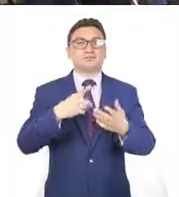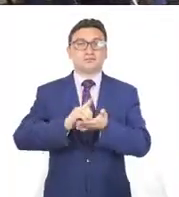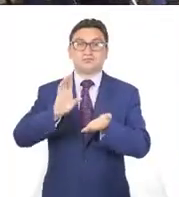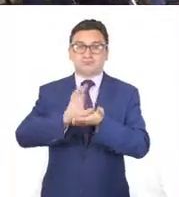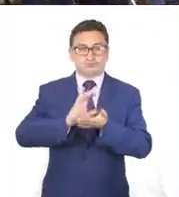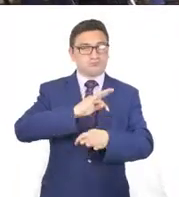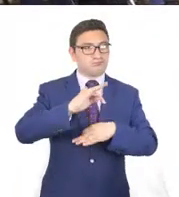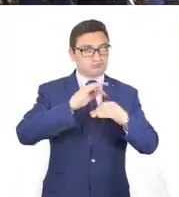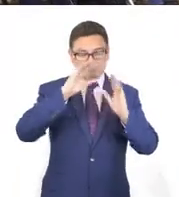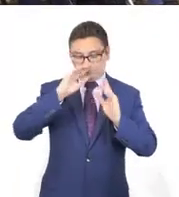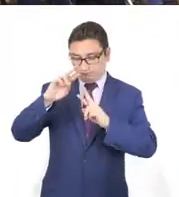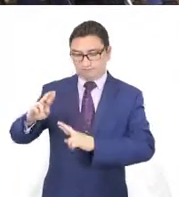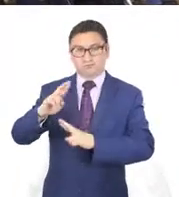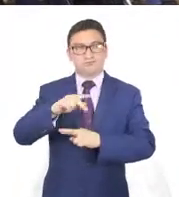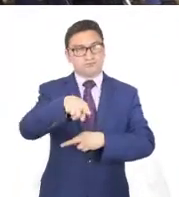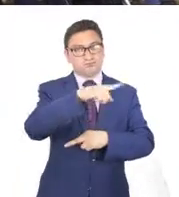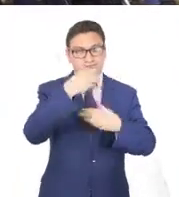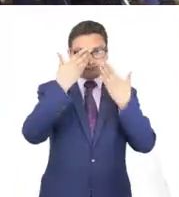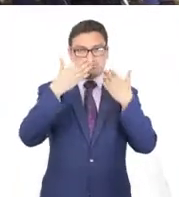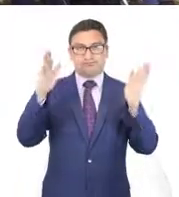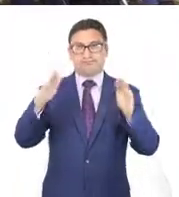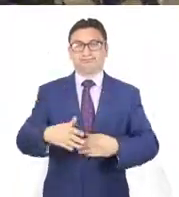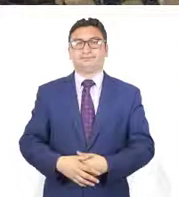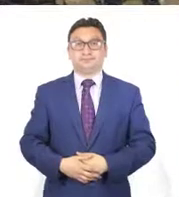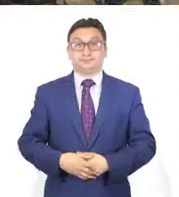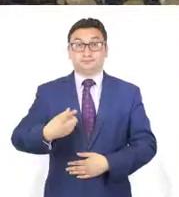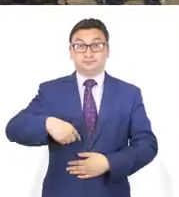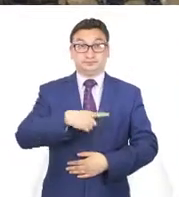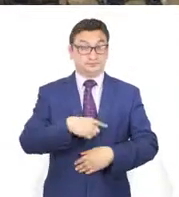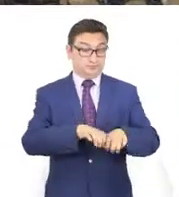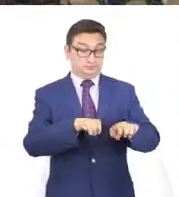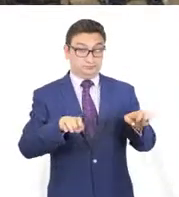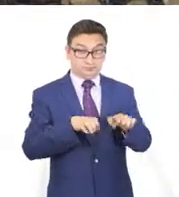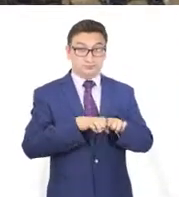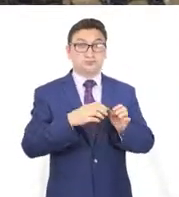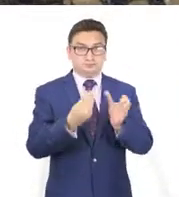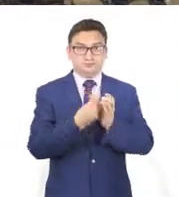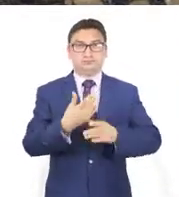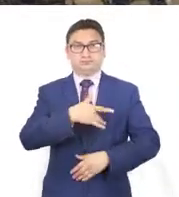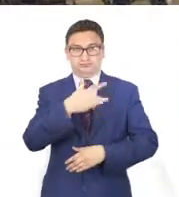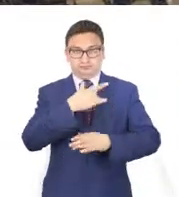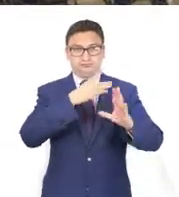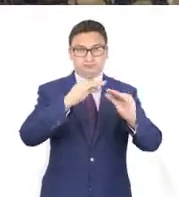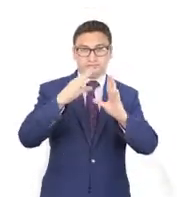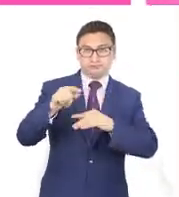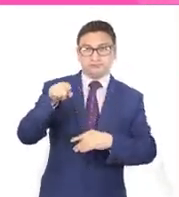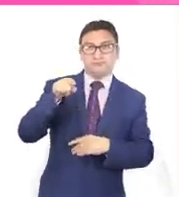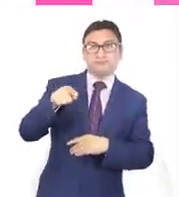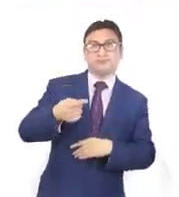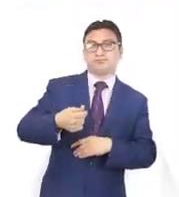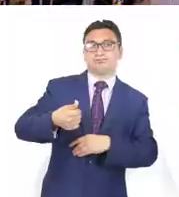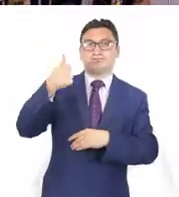Nuestro equipo impartió el taller de sensibilización al staff de la primera cumbre de turismo accesible.